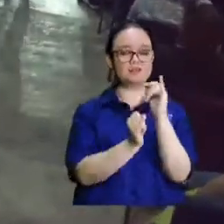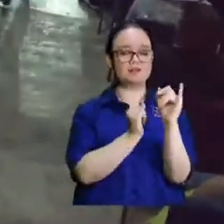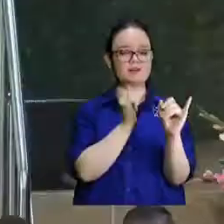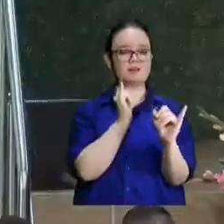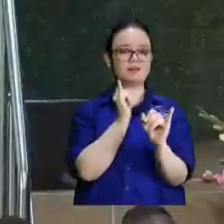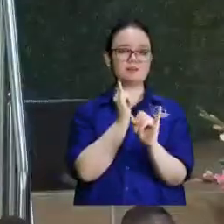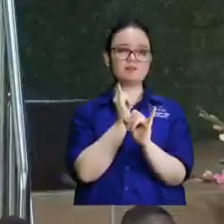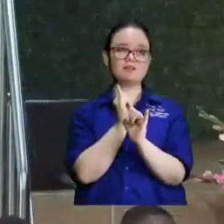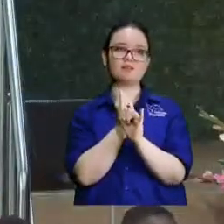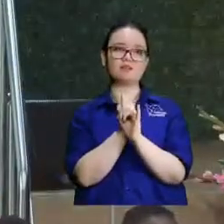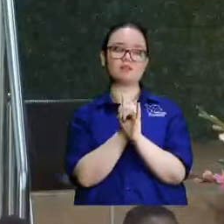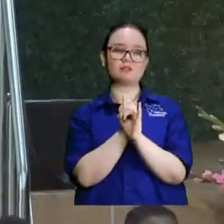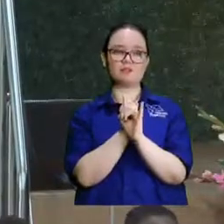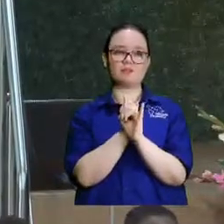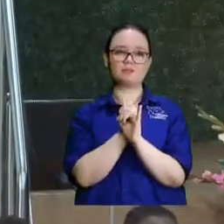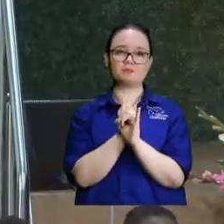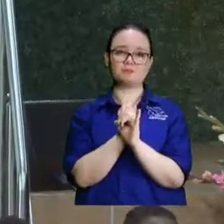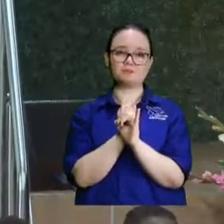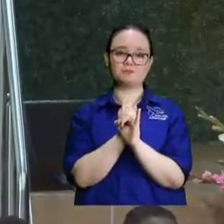cristianos